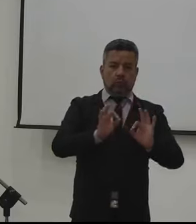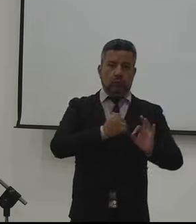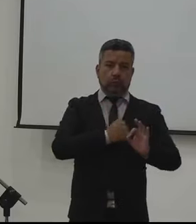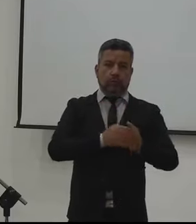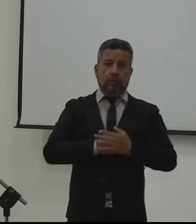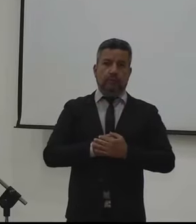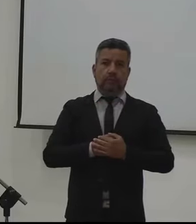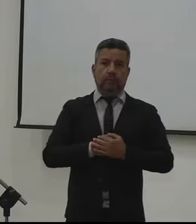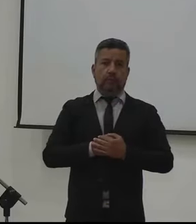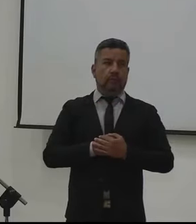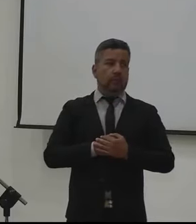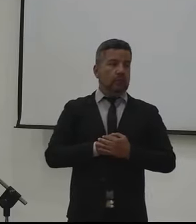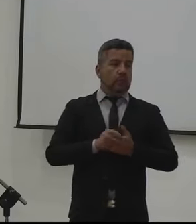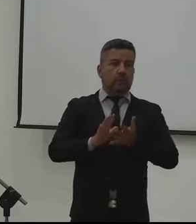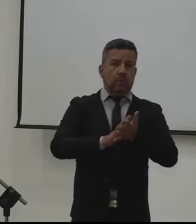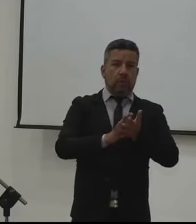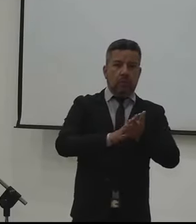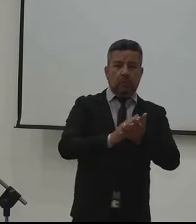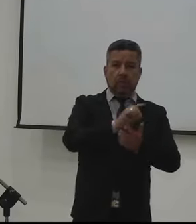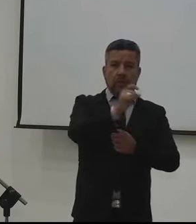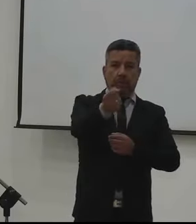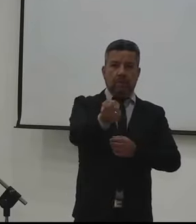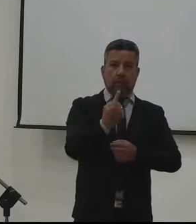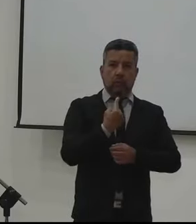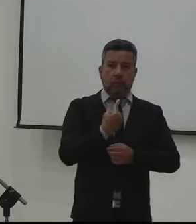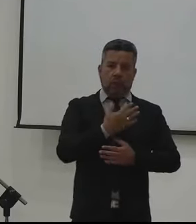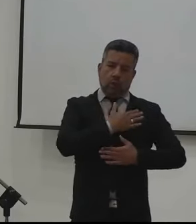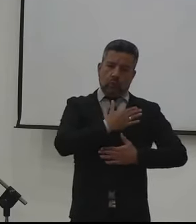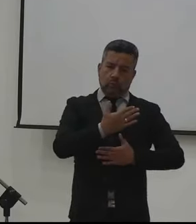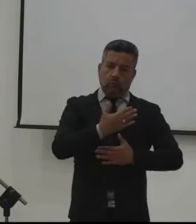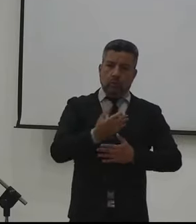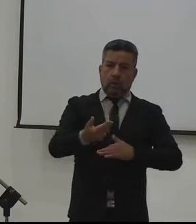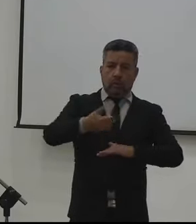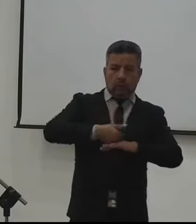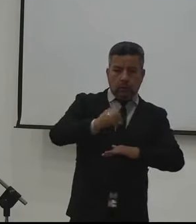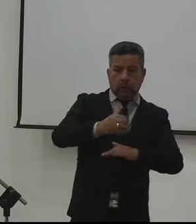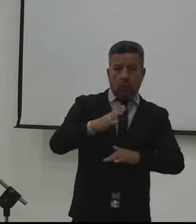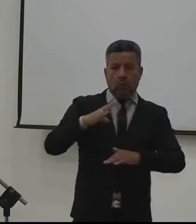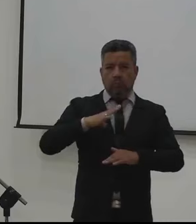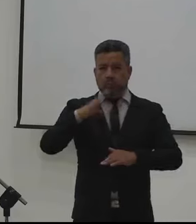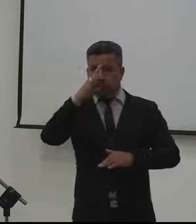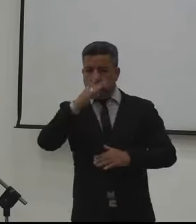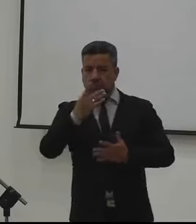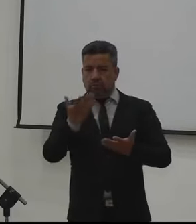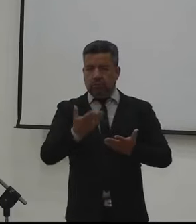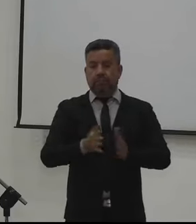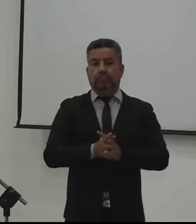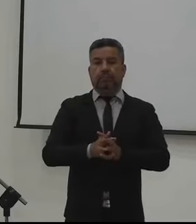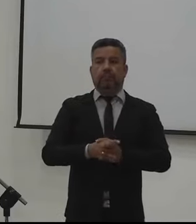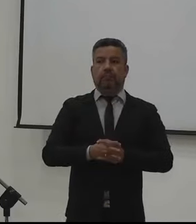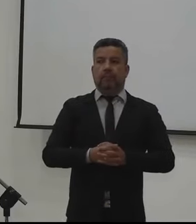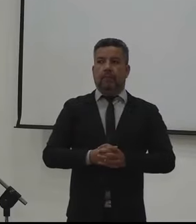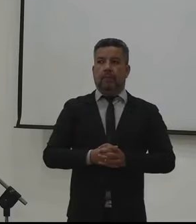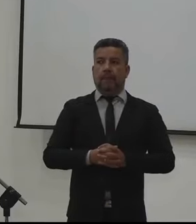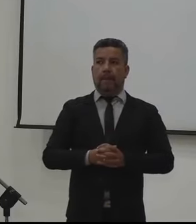activará su micrófono para que por favor nos cuente su interrogante propuesta o inquietud